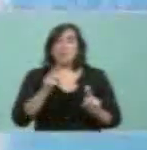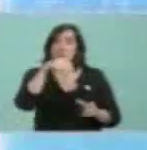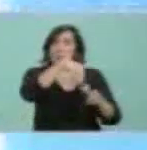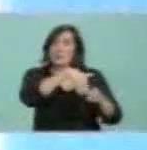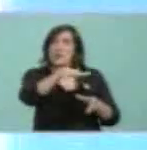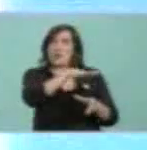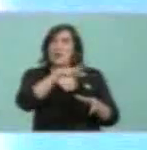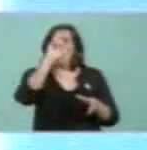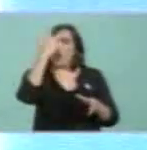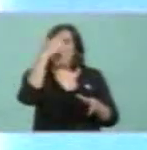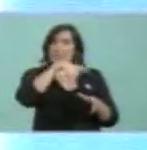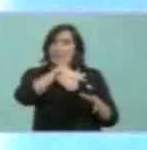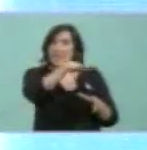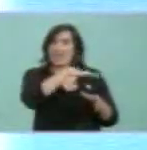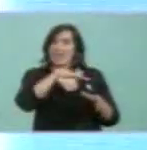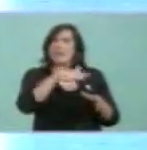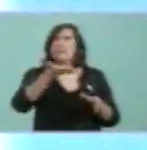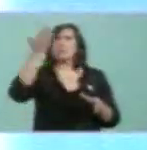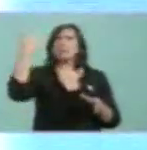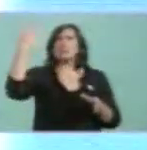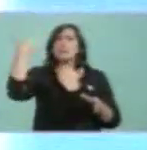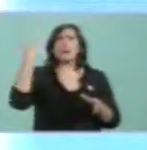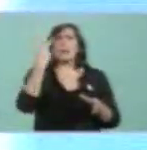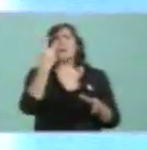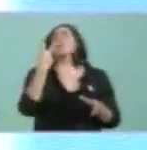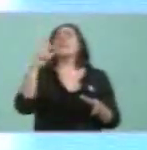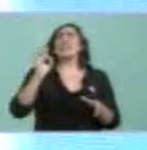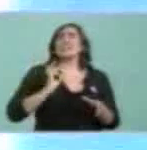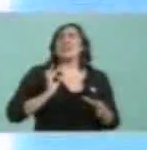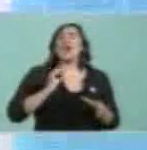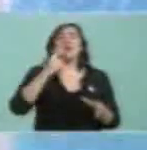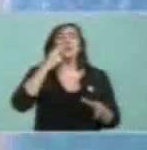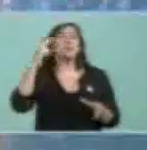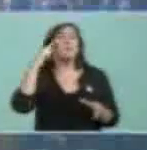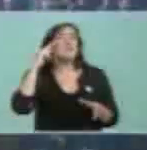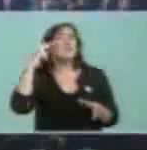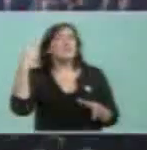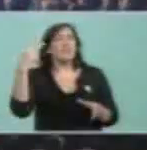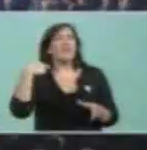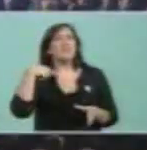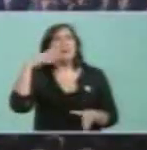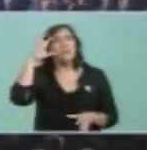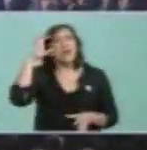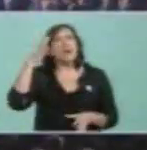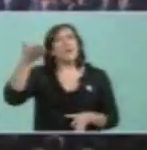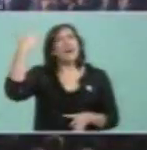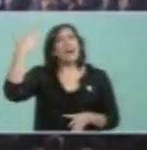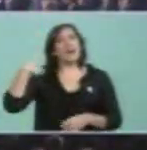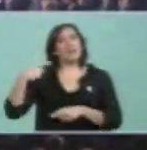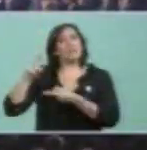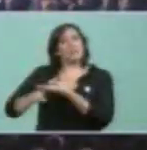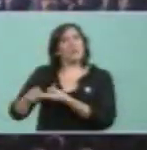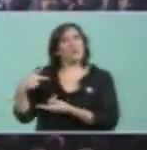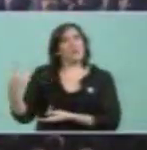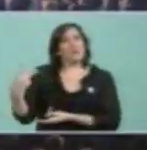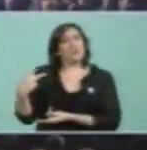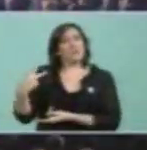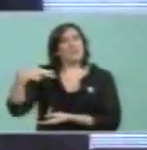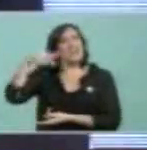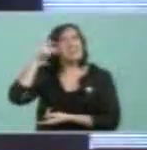20 años, si mal no recuerdo, 1992, estuvimos con Néstor porque